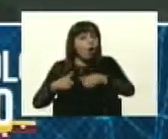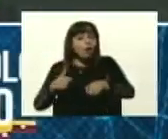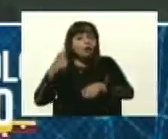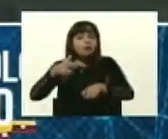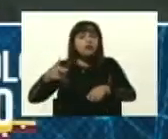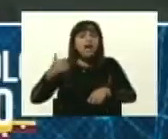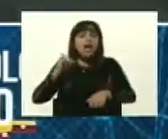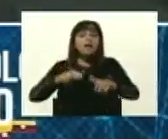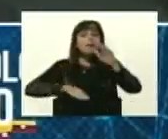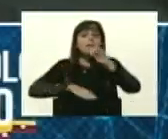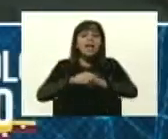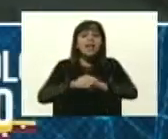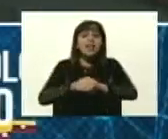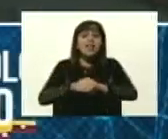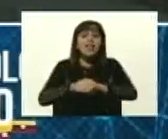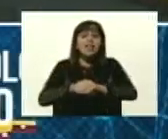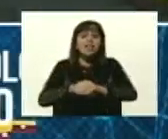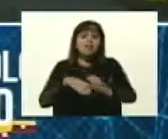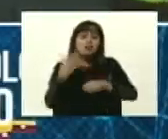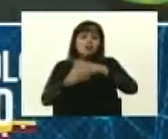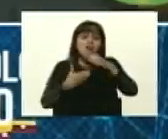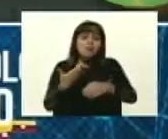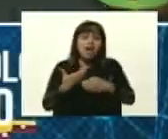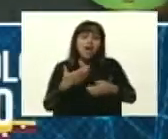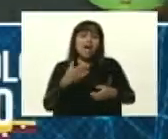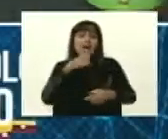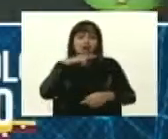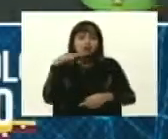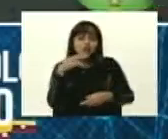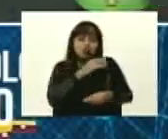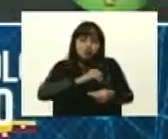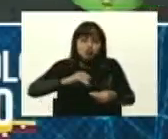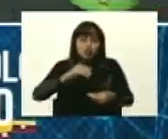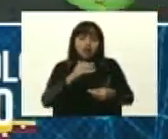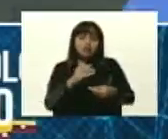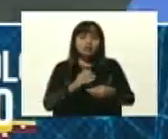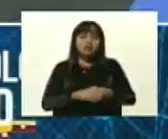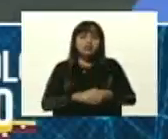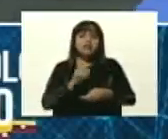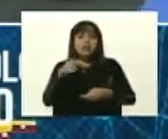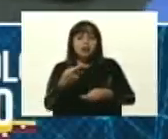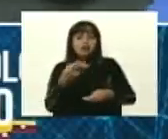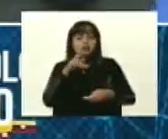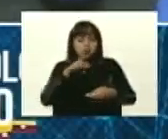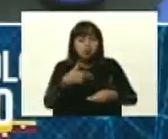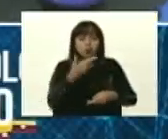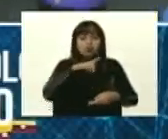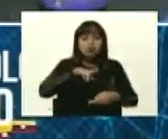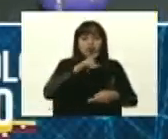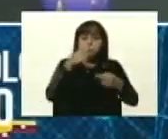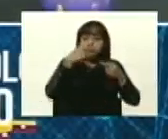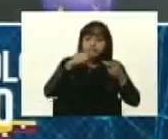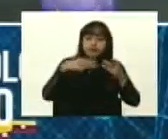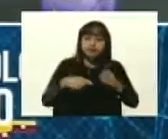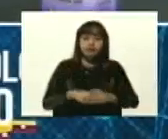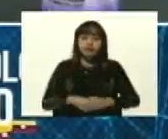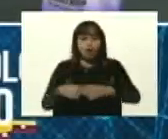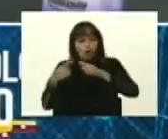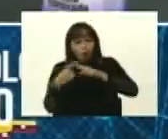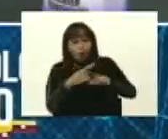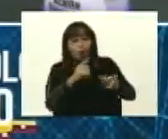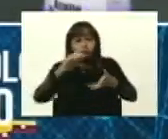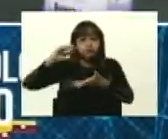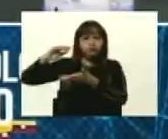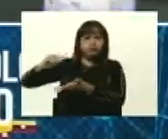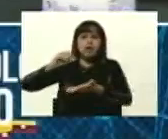es ampliamente exitosa la aplicación de estos aceites. ese otro uso también? Exactamente. Tenemos otra presentación,